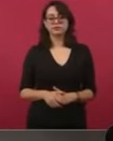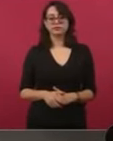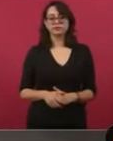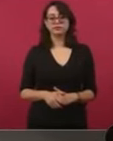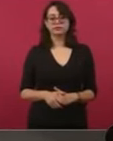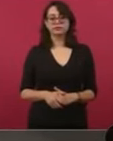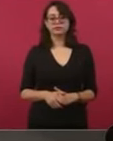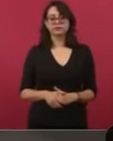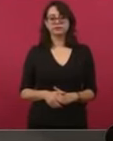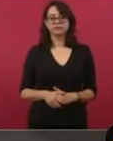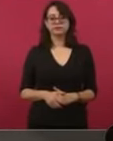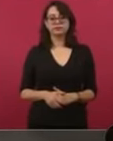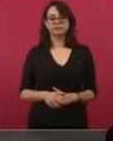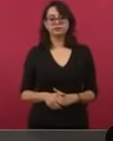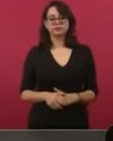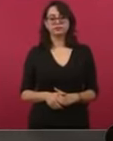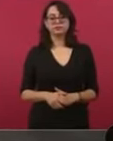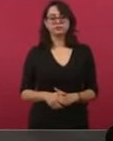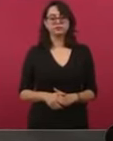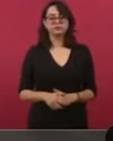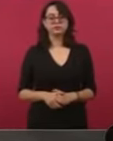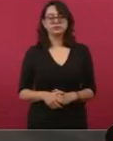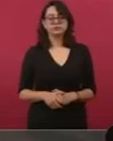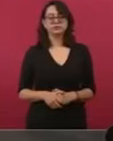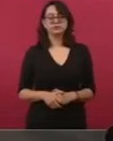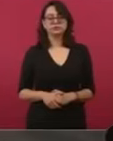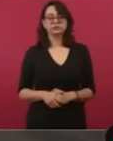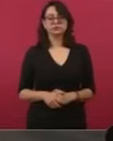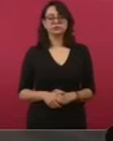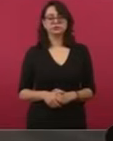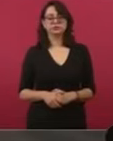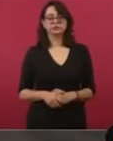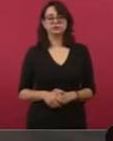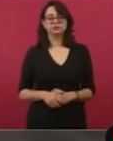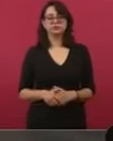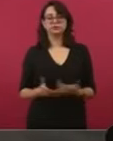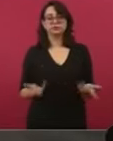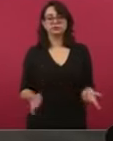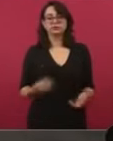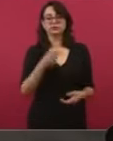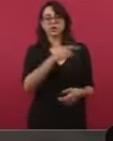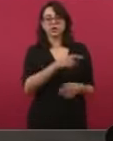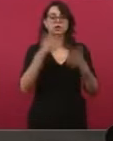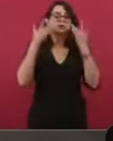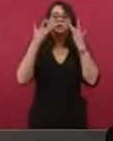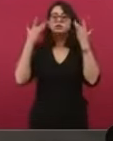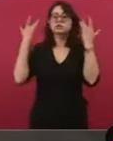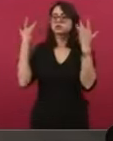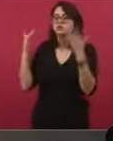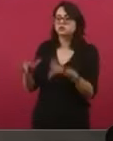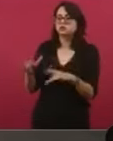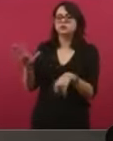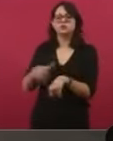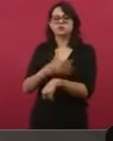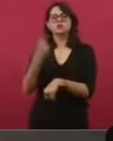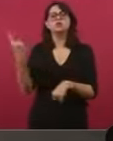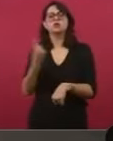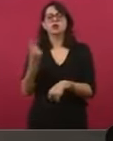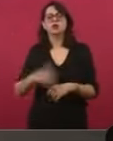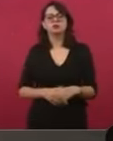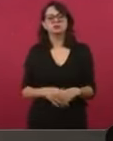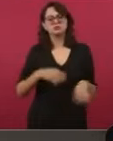por ineficiencia o mal